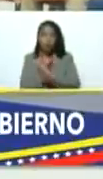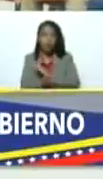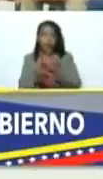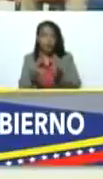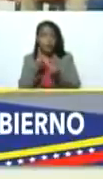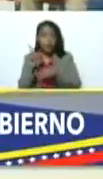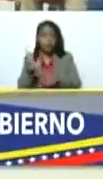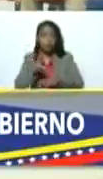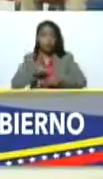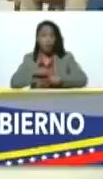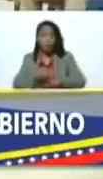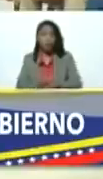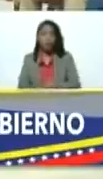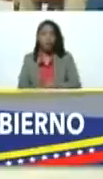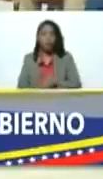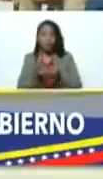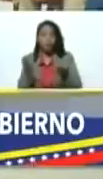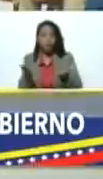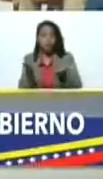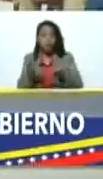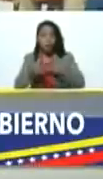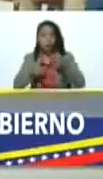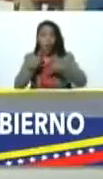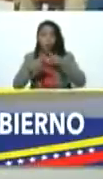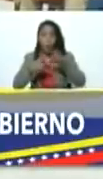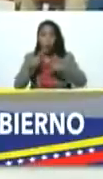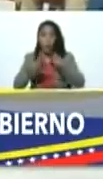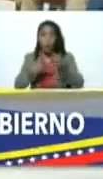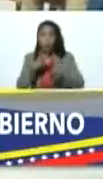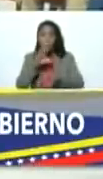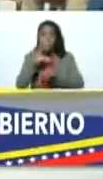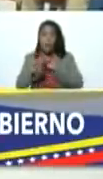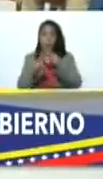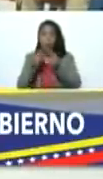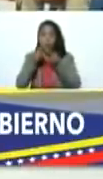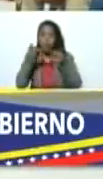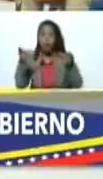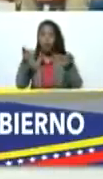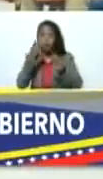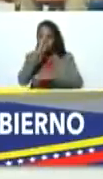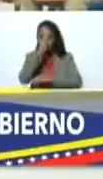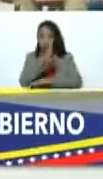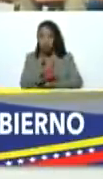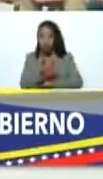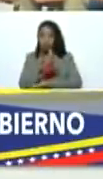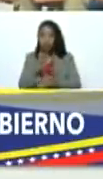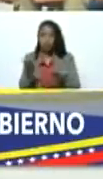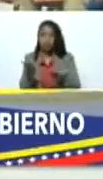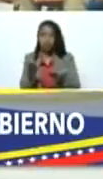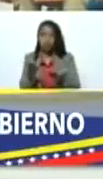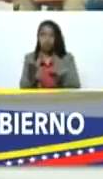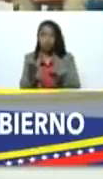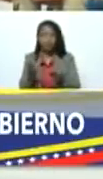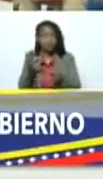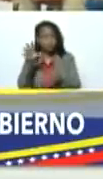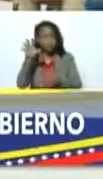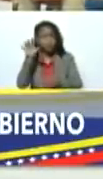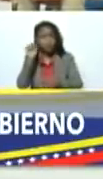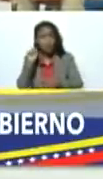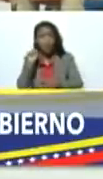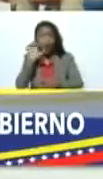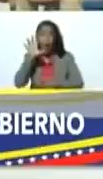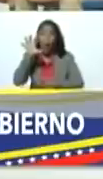aceptación de una política de compras públicas direccionadas, entendiendo que si